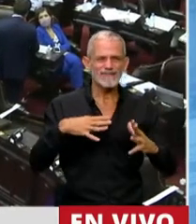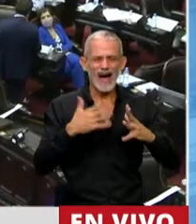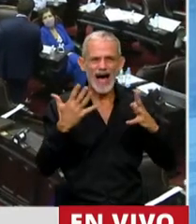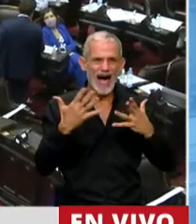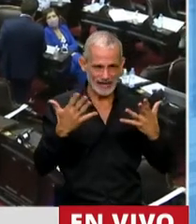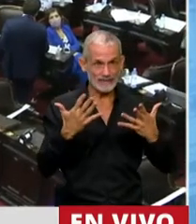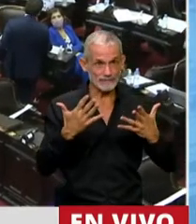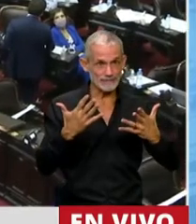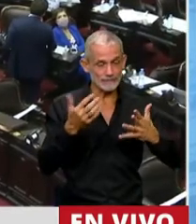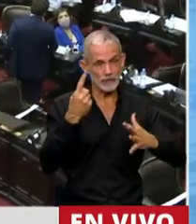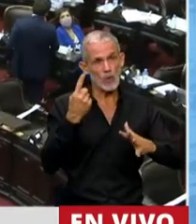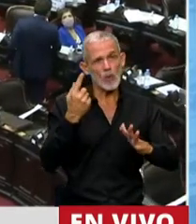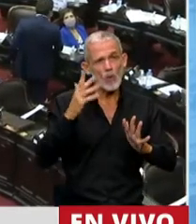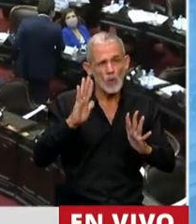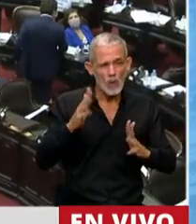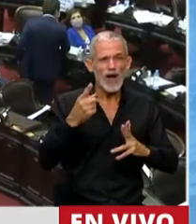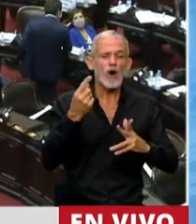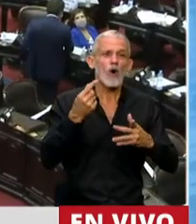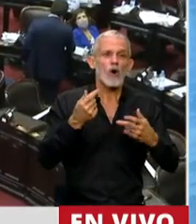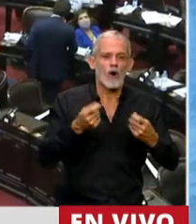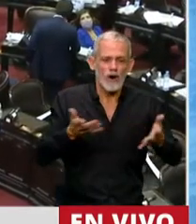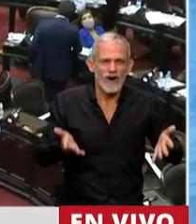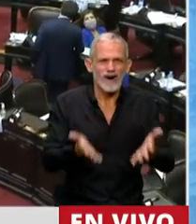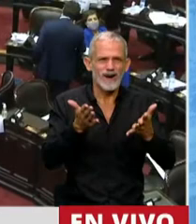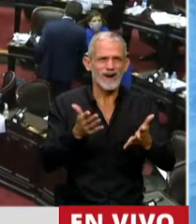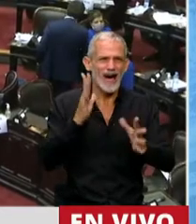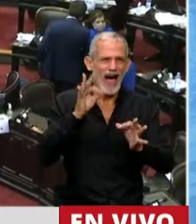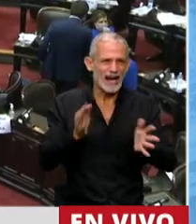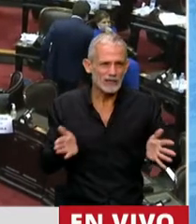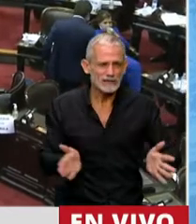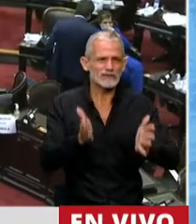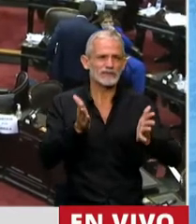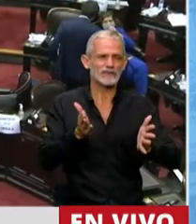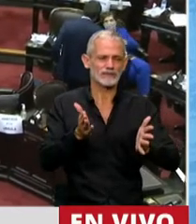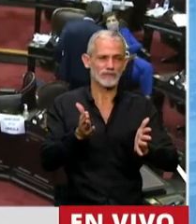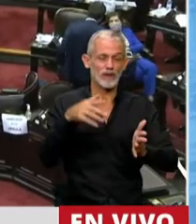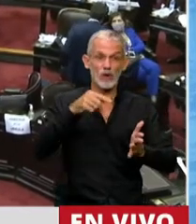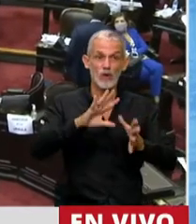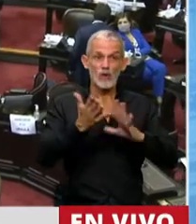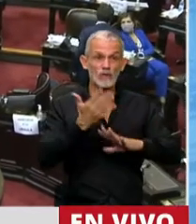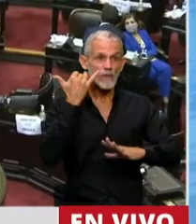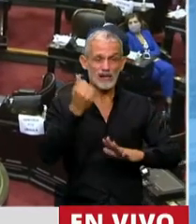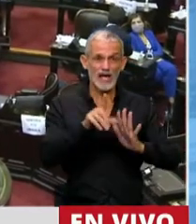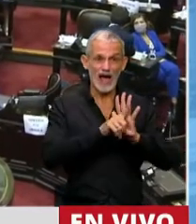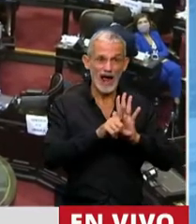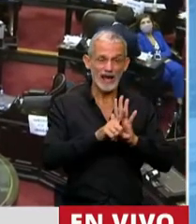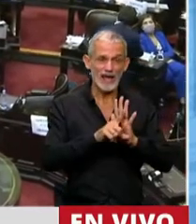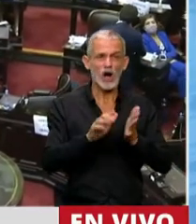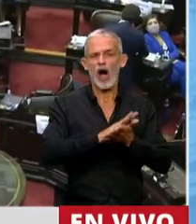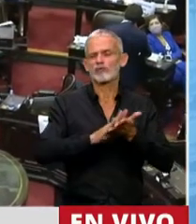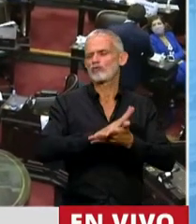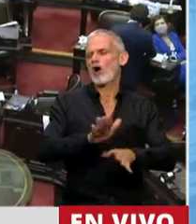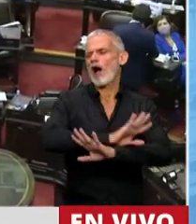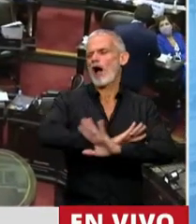de las tantas o darle un aliciente. Pero de ninguna manera va a poder traer una